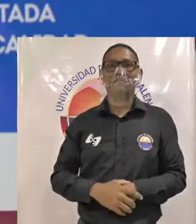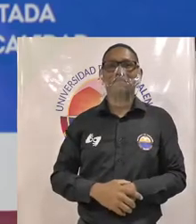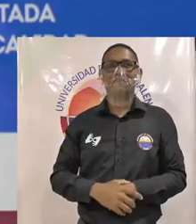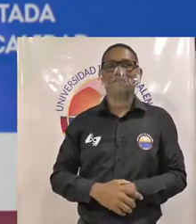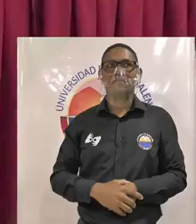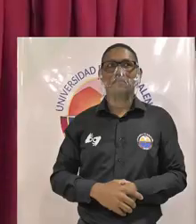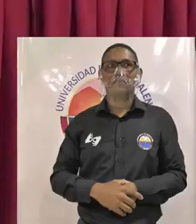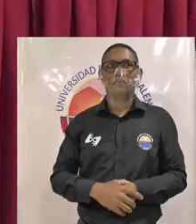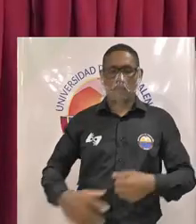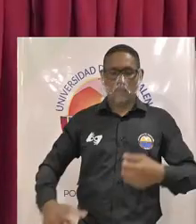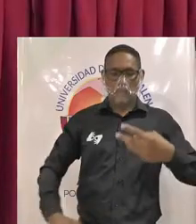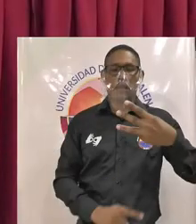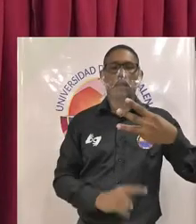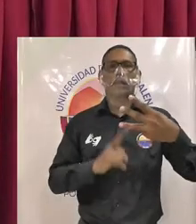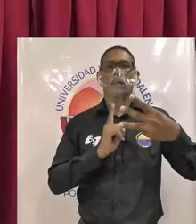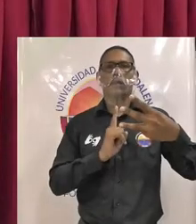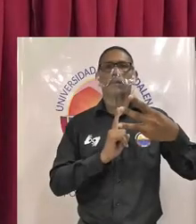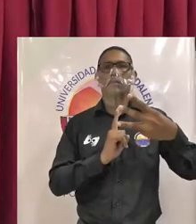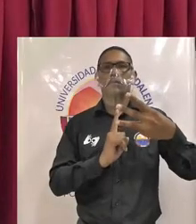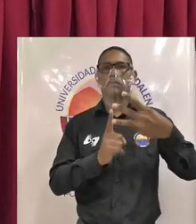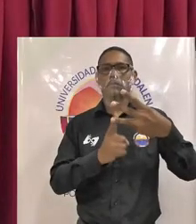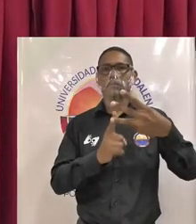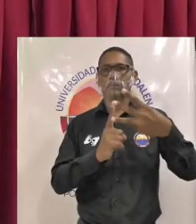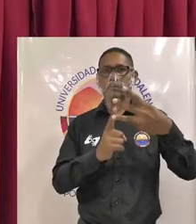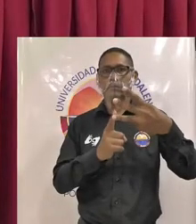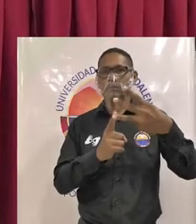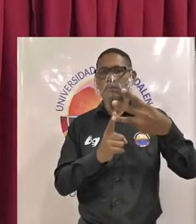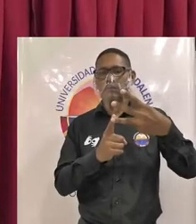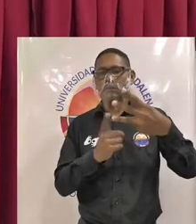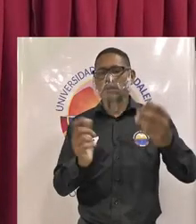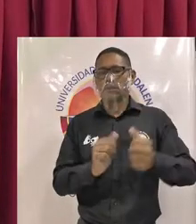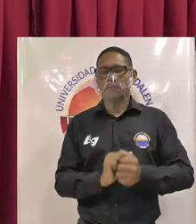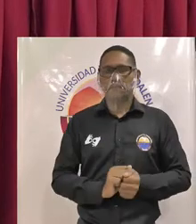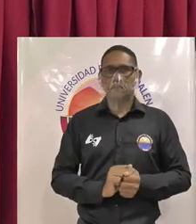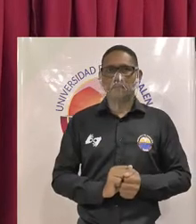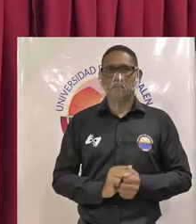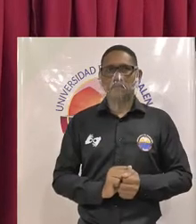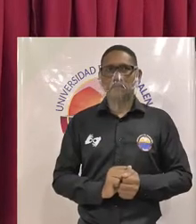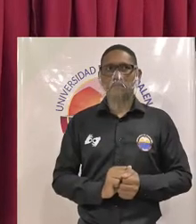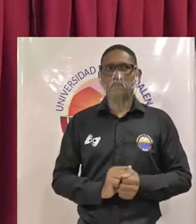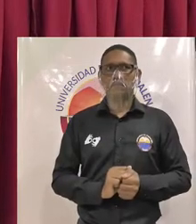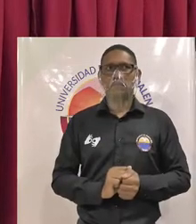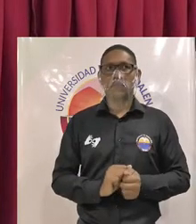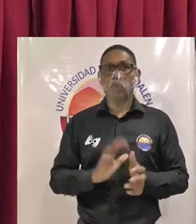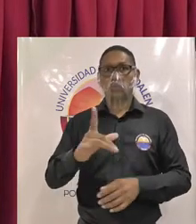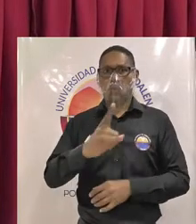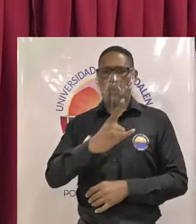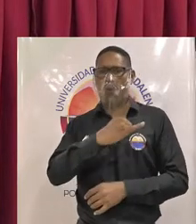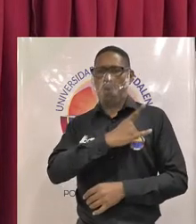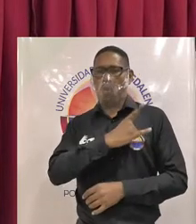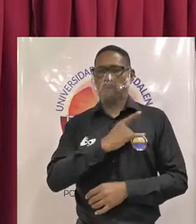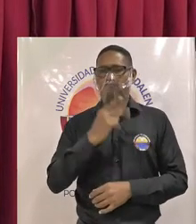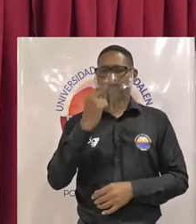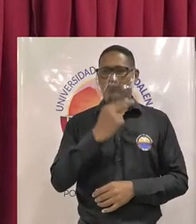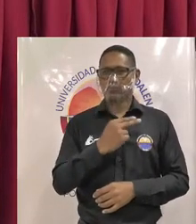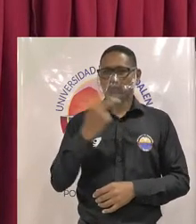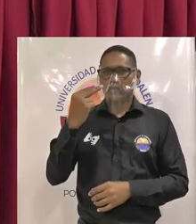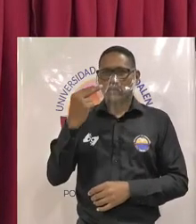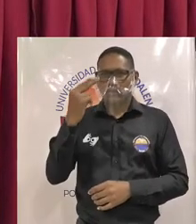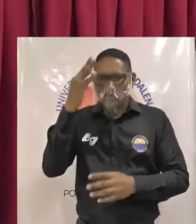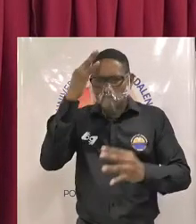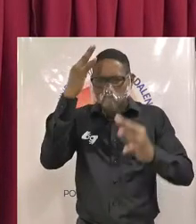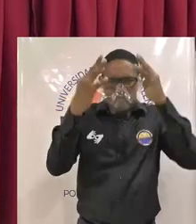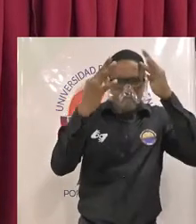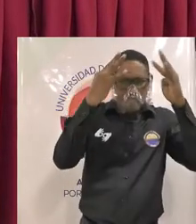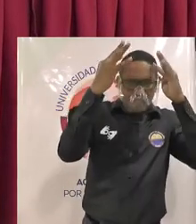tercer eje es temático en el marco de este foro universidad comprometida con la creación la